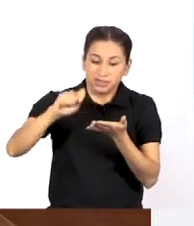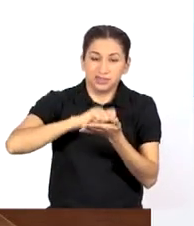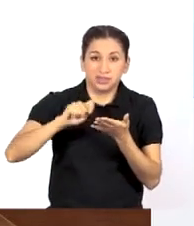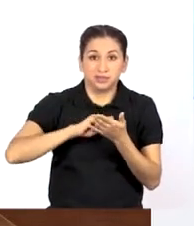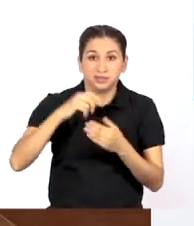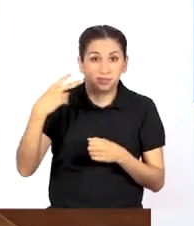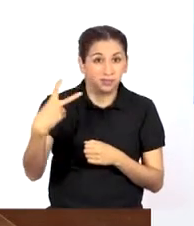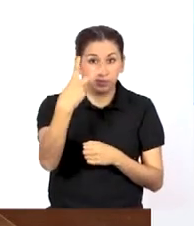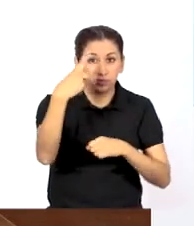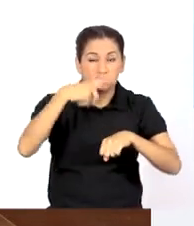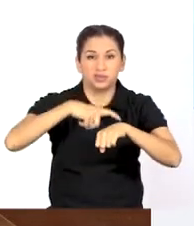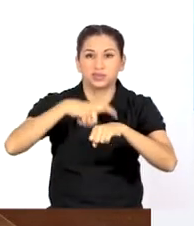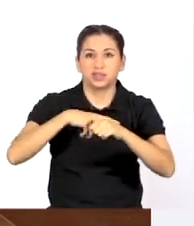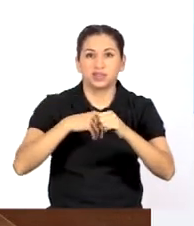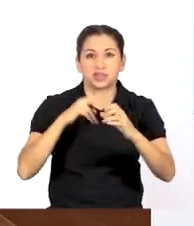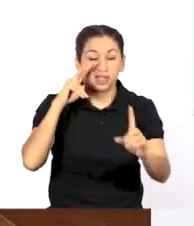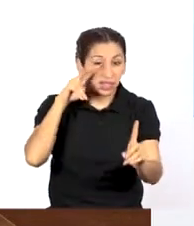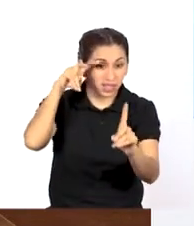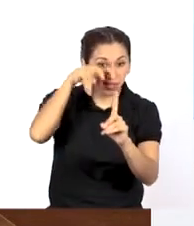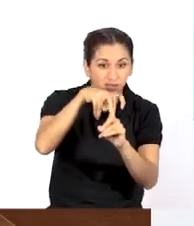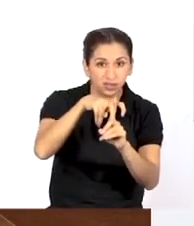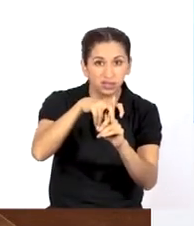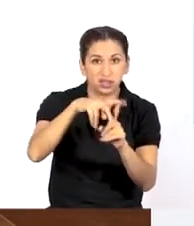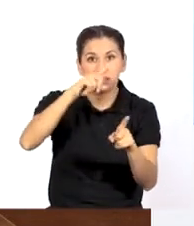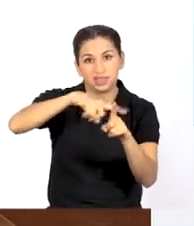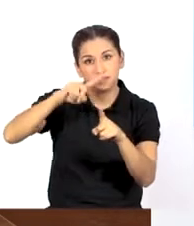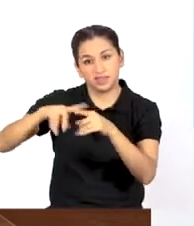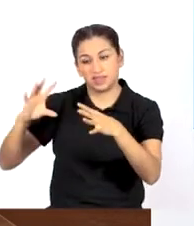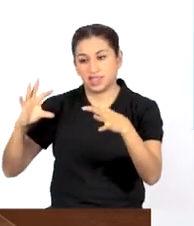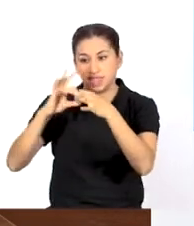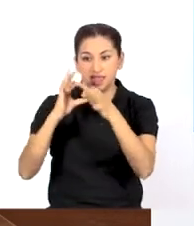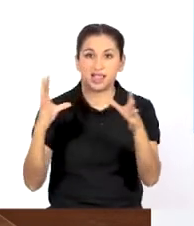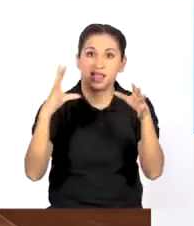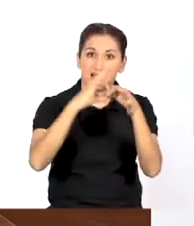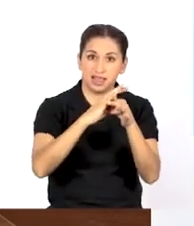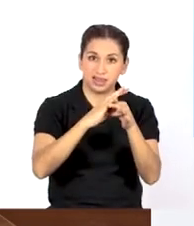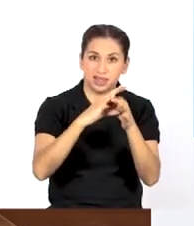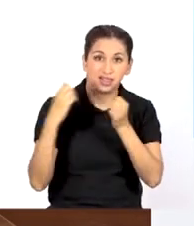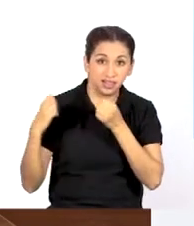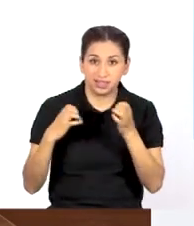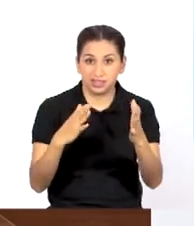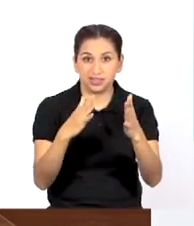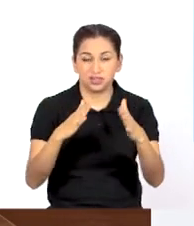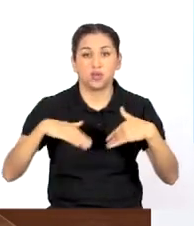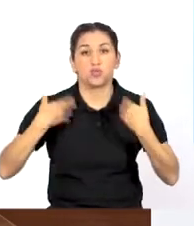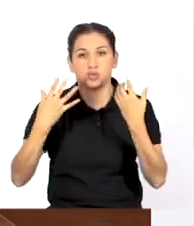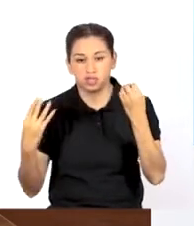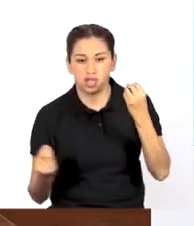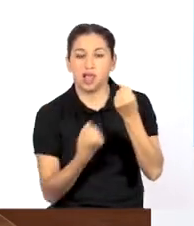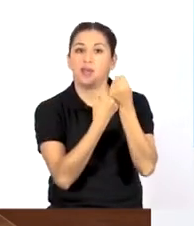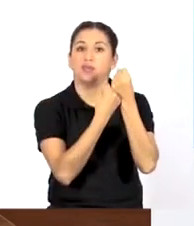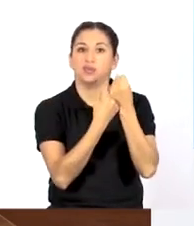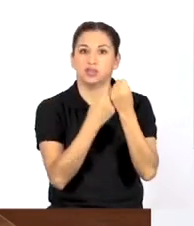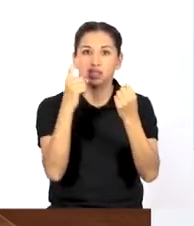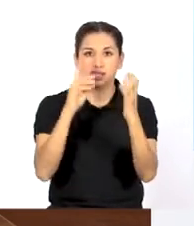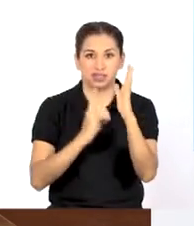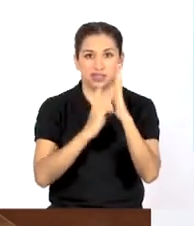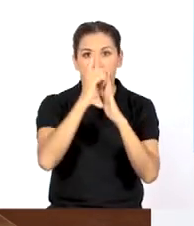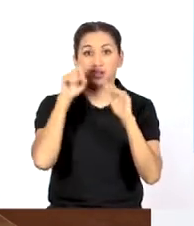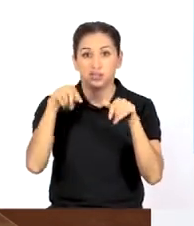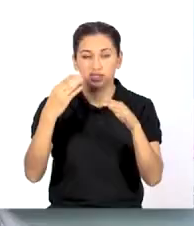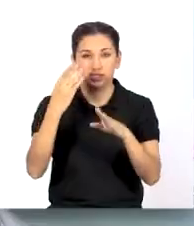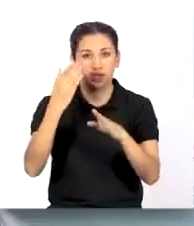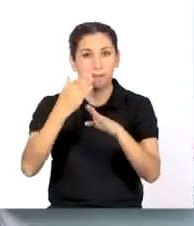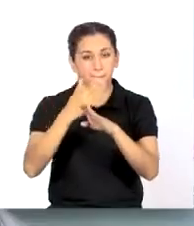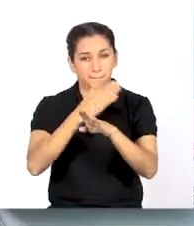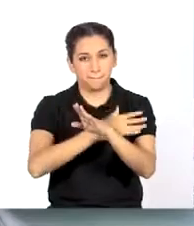actividad del segundo momento es identificar a los aliados estratégicos que pueden contribuir en el desarrollo del